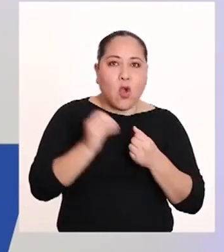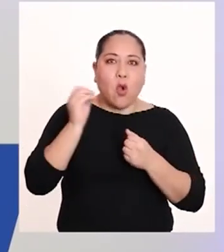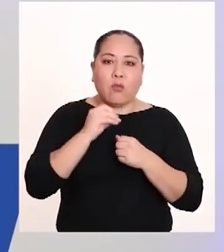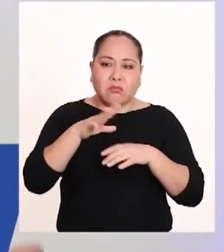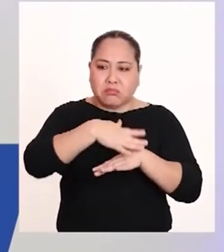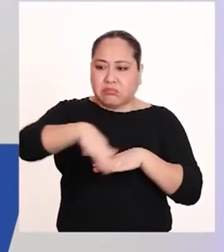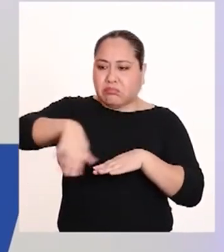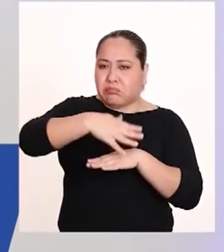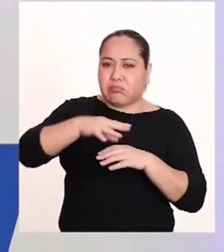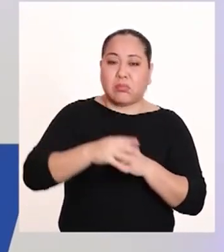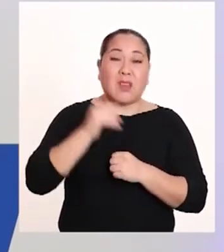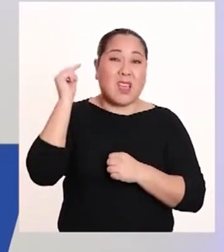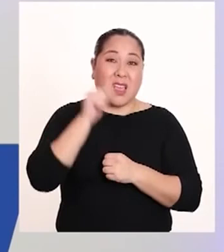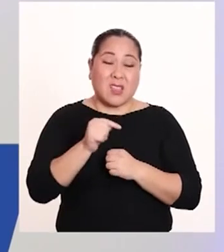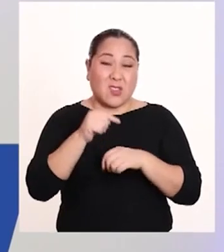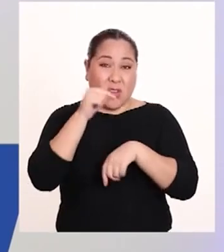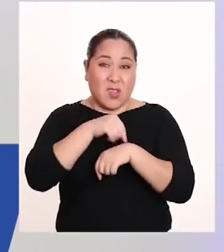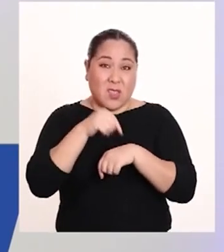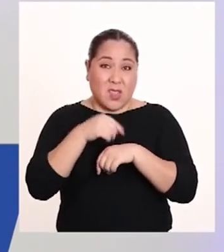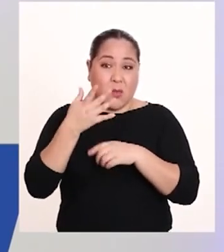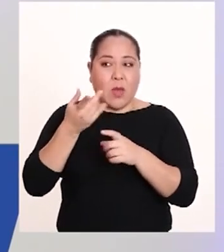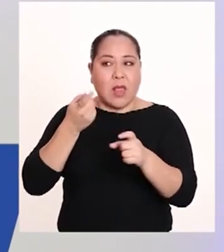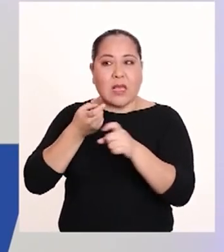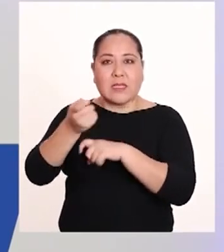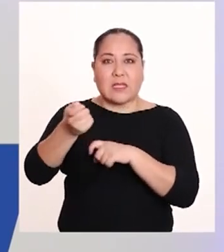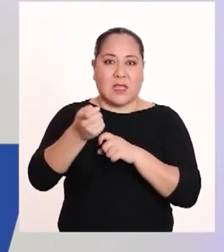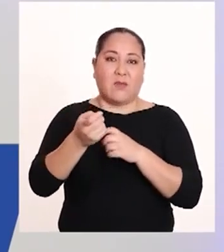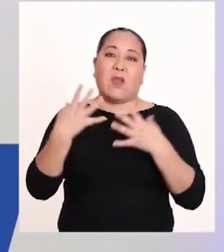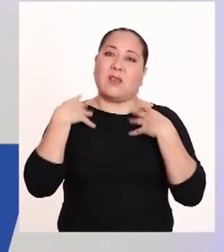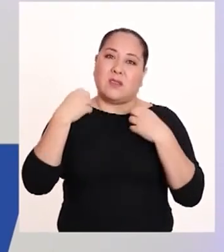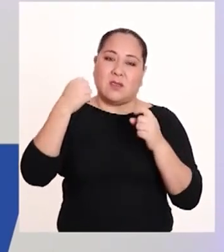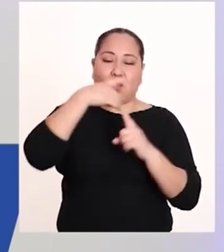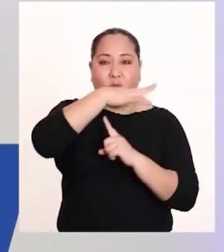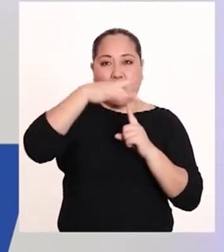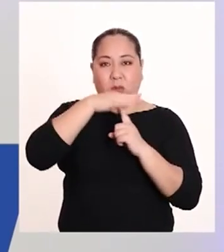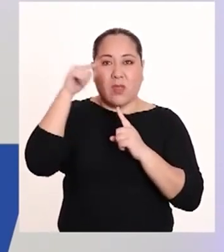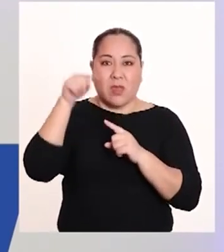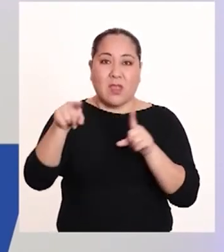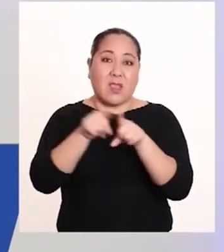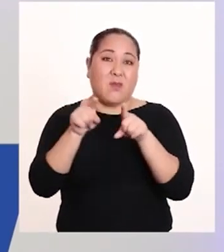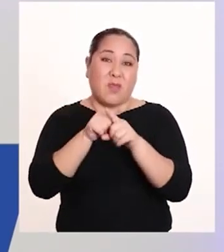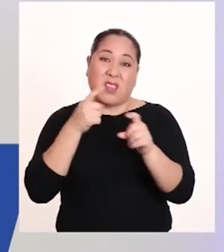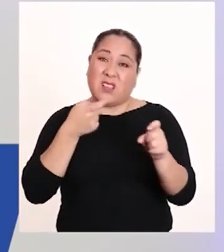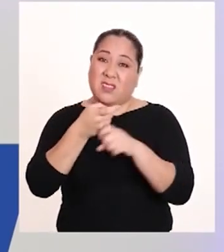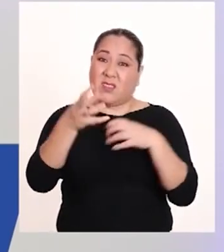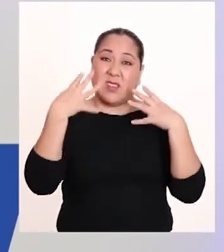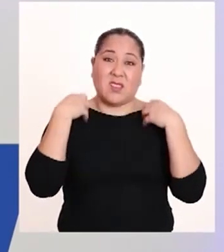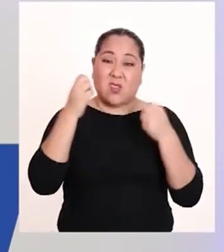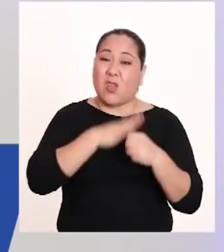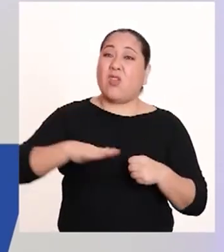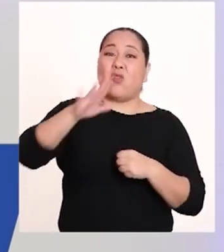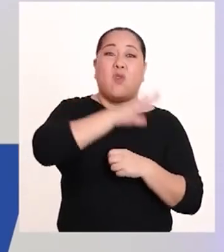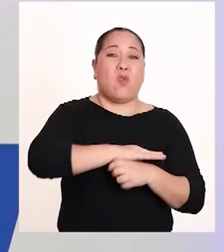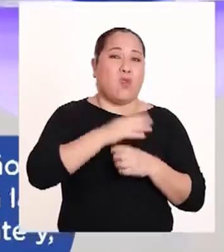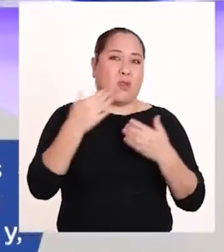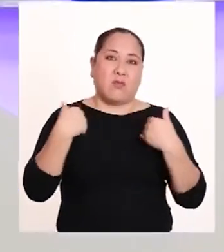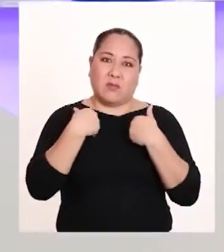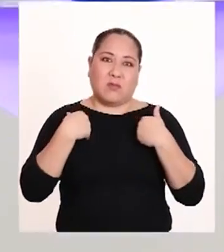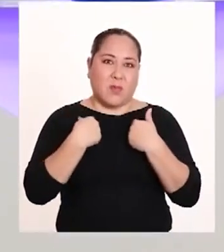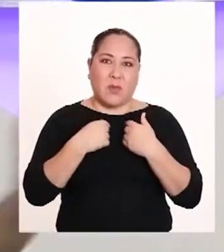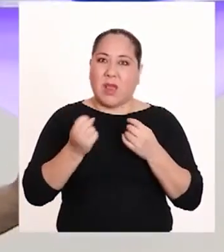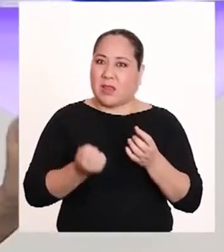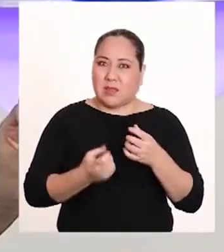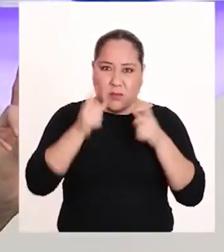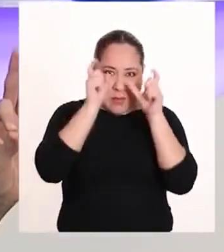o dejados a la intemperie. Esto, con el tiempo, daña la salud del ambiente. Y por lo tanto, la salud de todos los seres vivos.